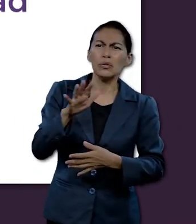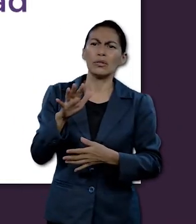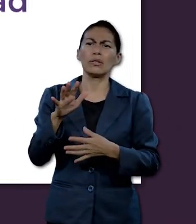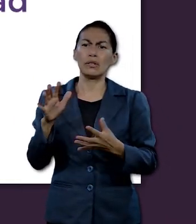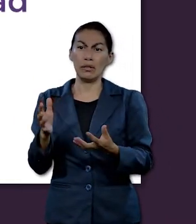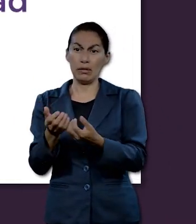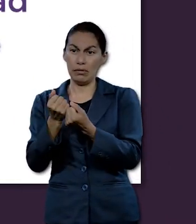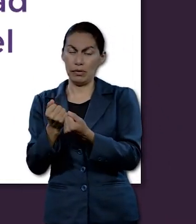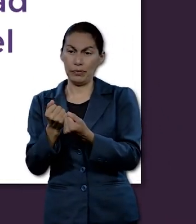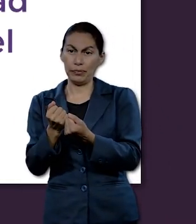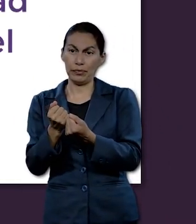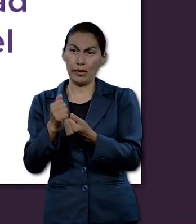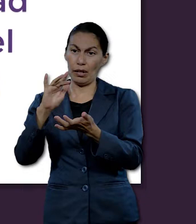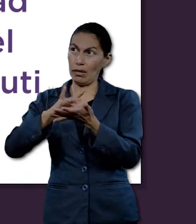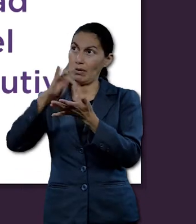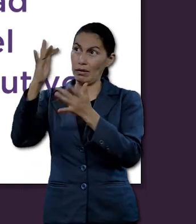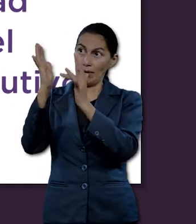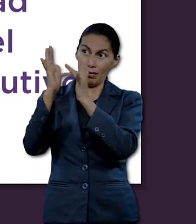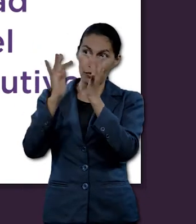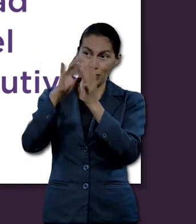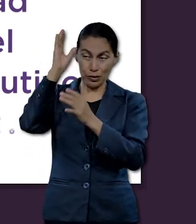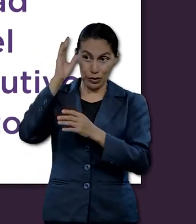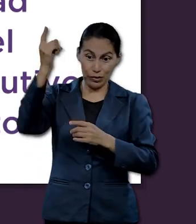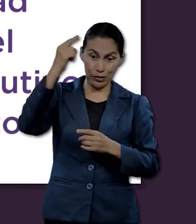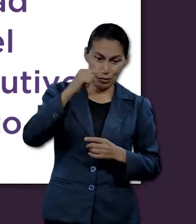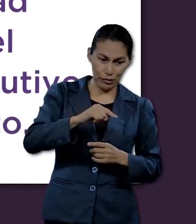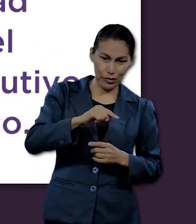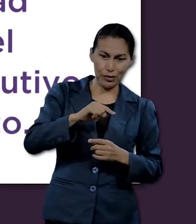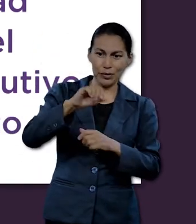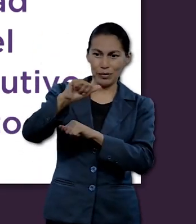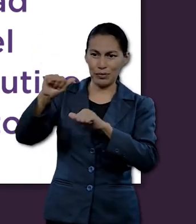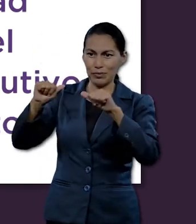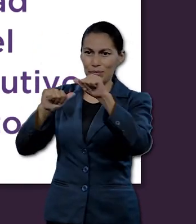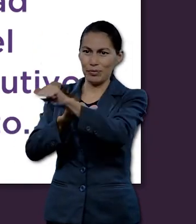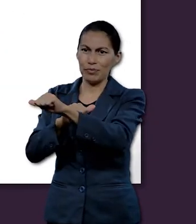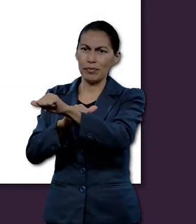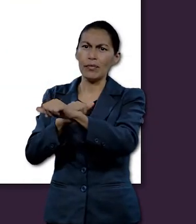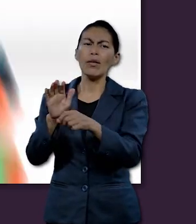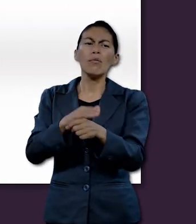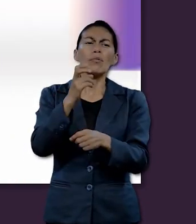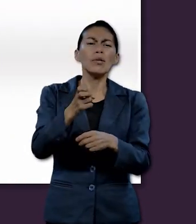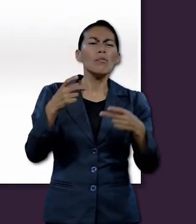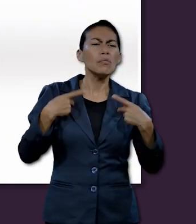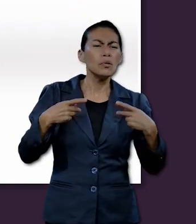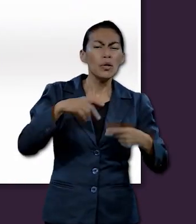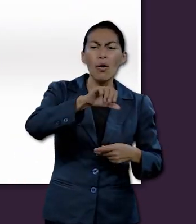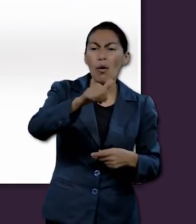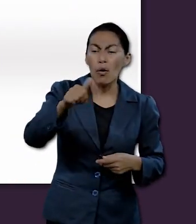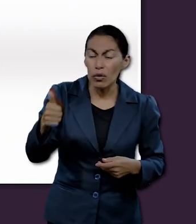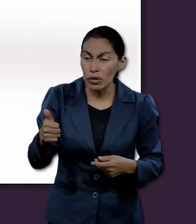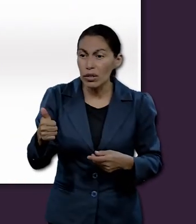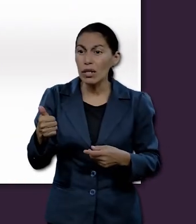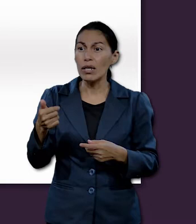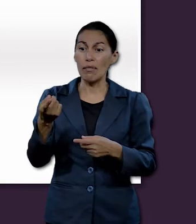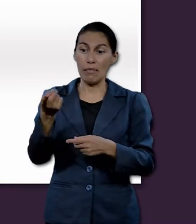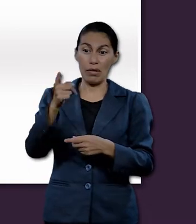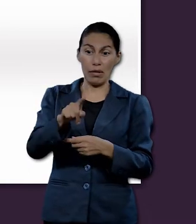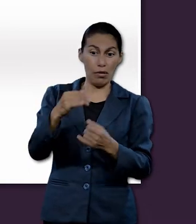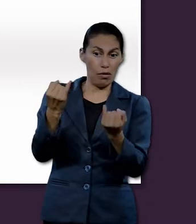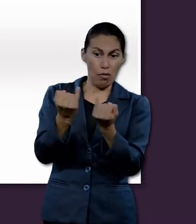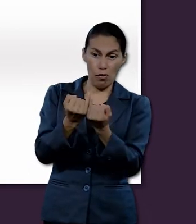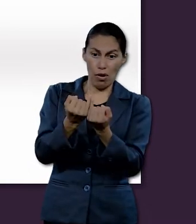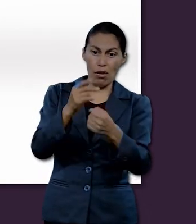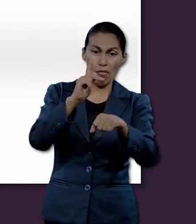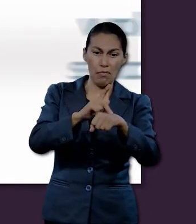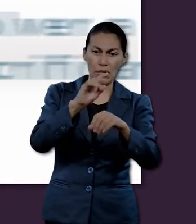la humanidad mediante el sacrificio sustitutivo de Jesucristo. Por lo tanto, nadie más en la historia de la humanidad ha